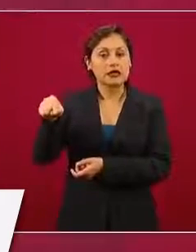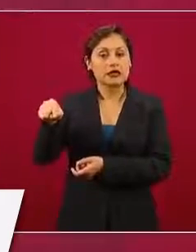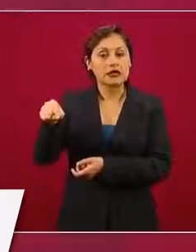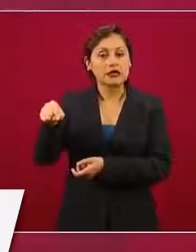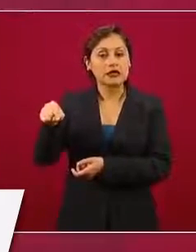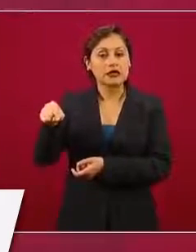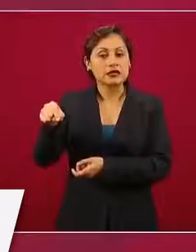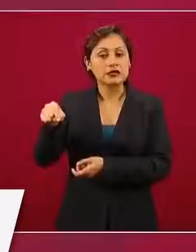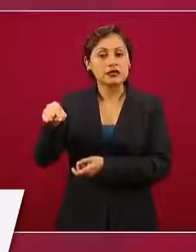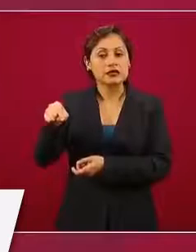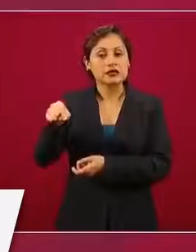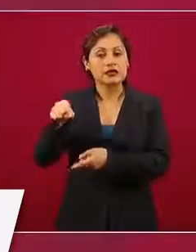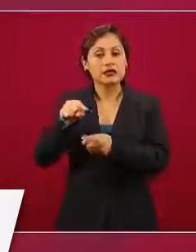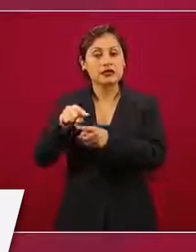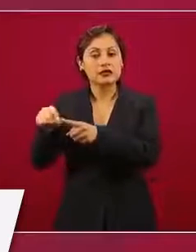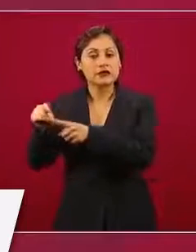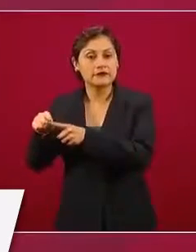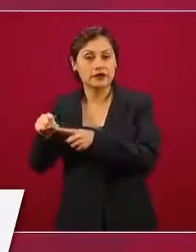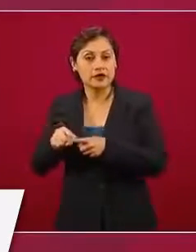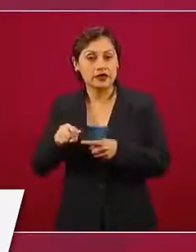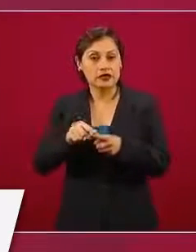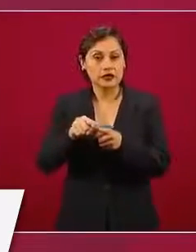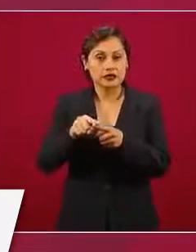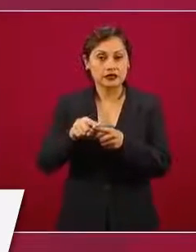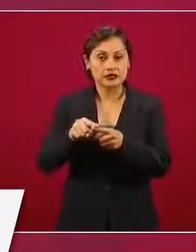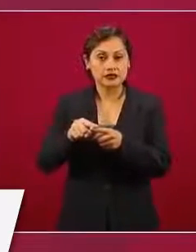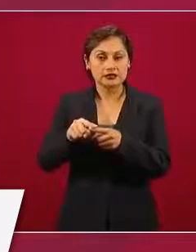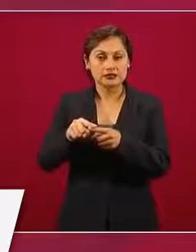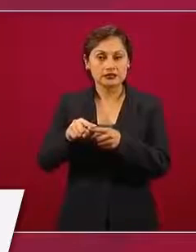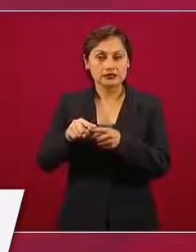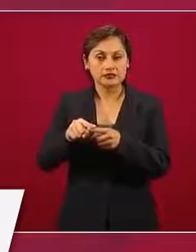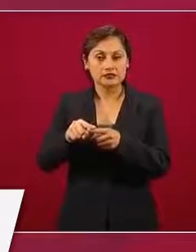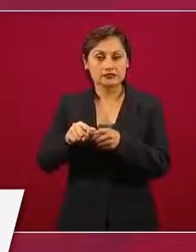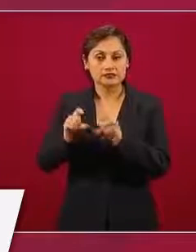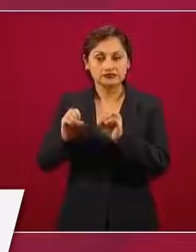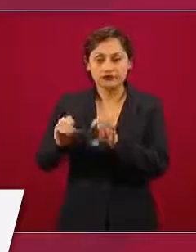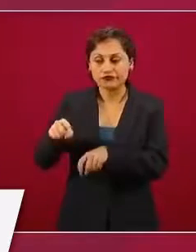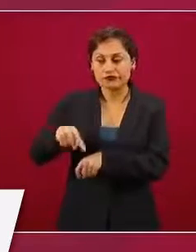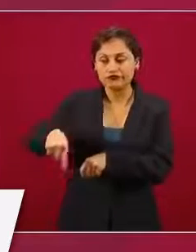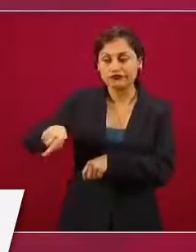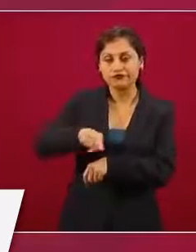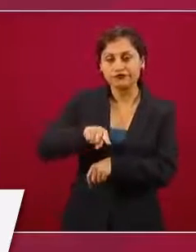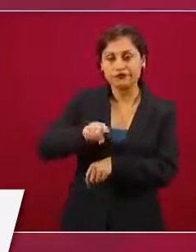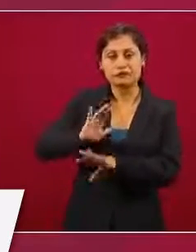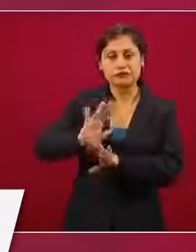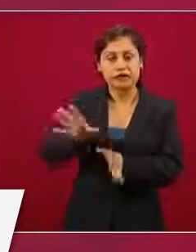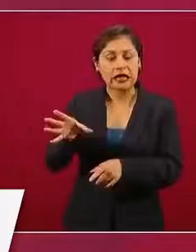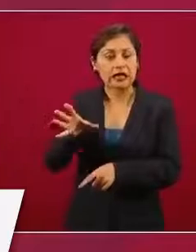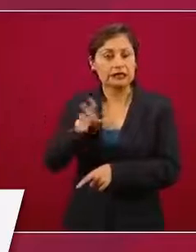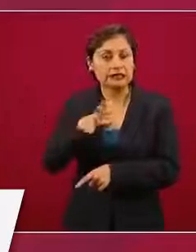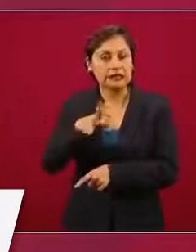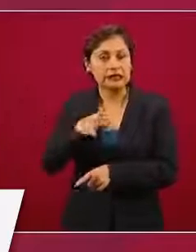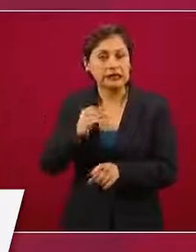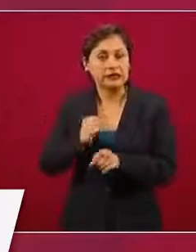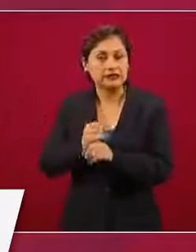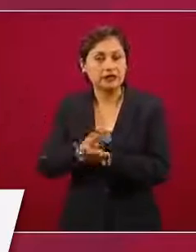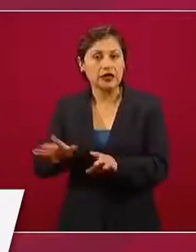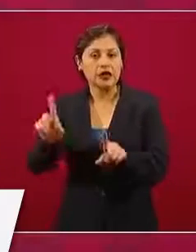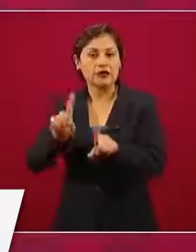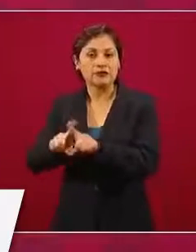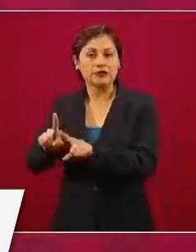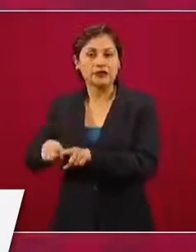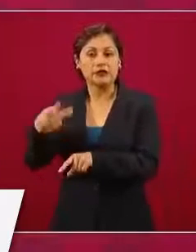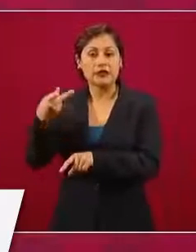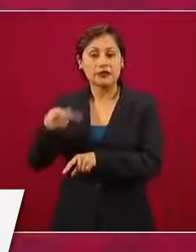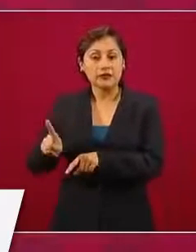donde tenemos ya todos los elementos, pero está arraigado, muy